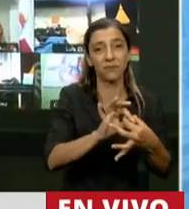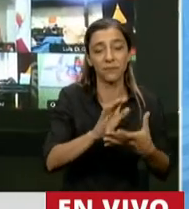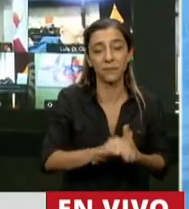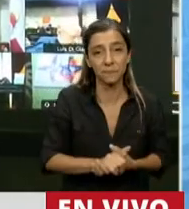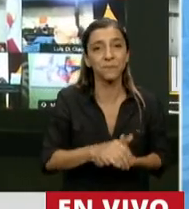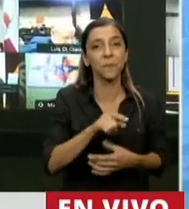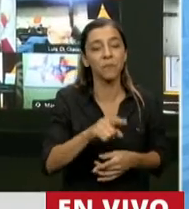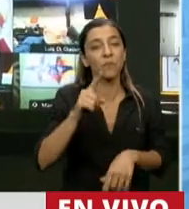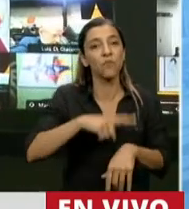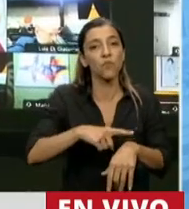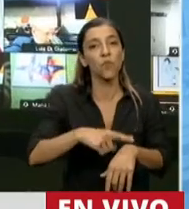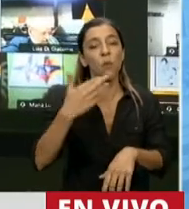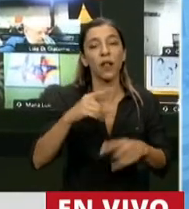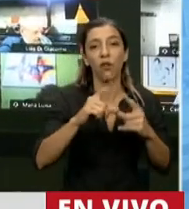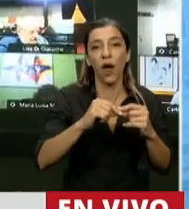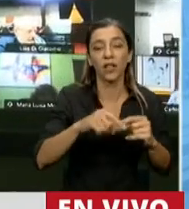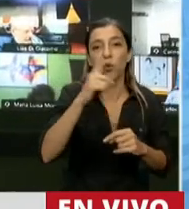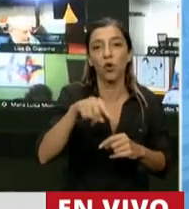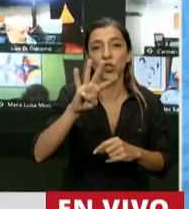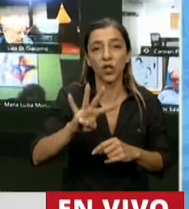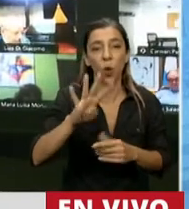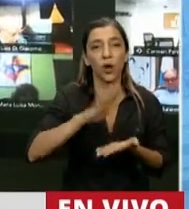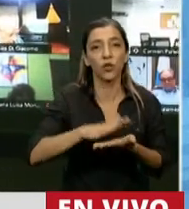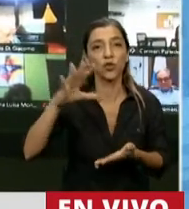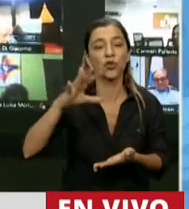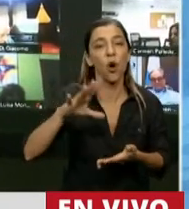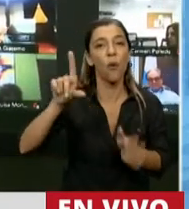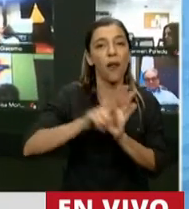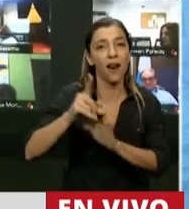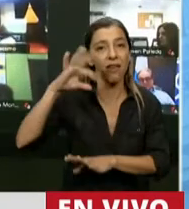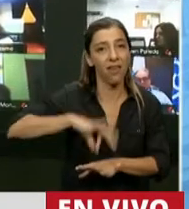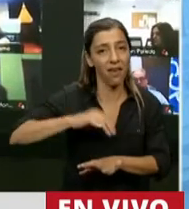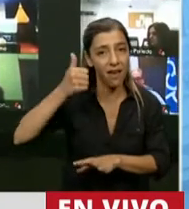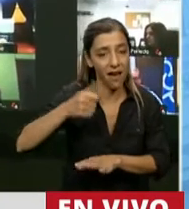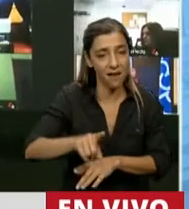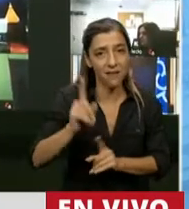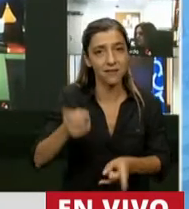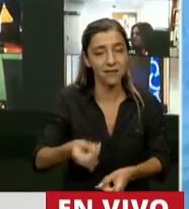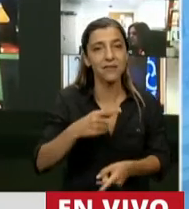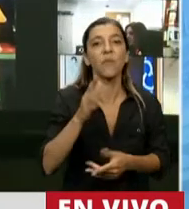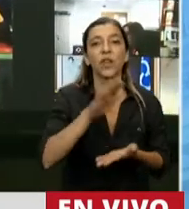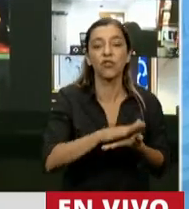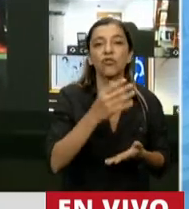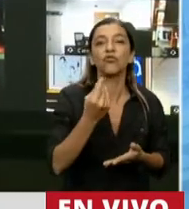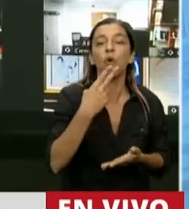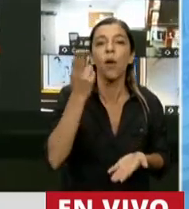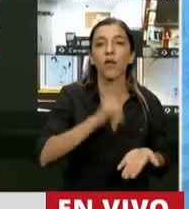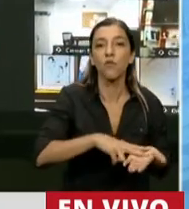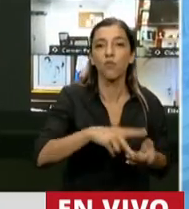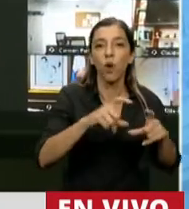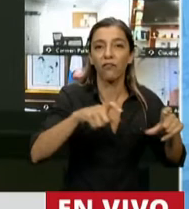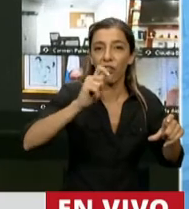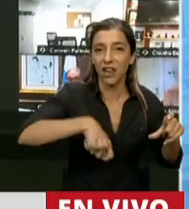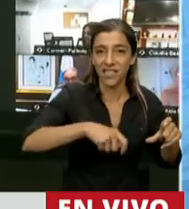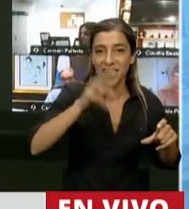luz de la derogación del artículo 104 de la Ley de Ganancias y de la afectación íntegra de los recursos del impuesto al cheque a financiar el